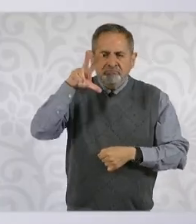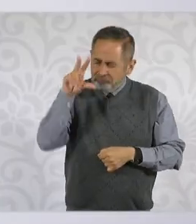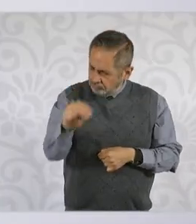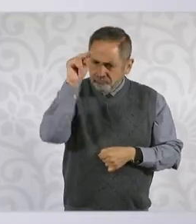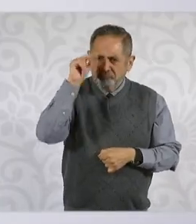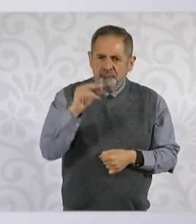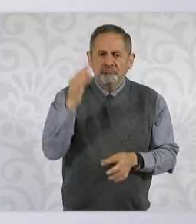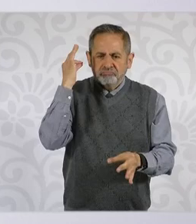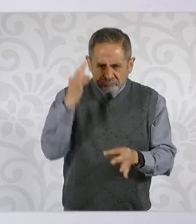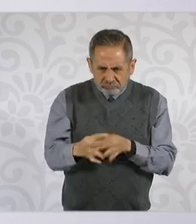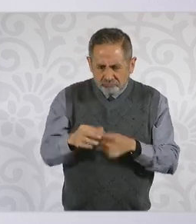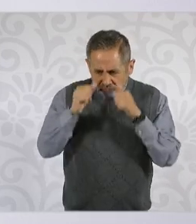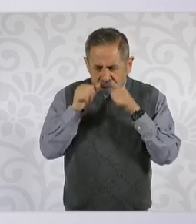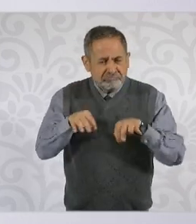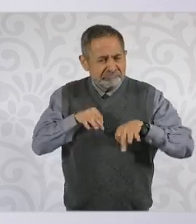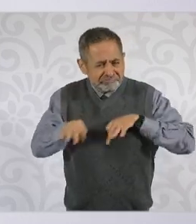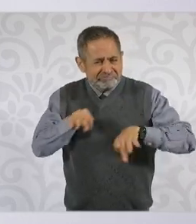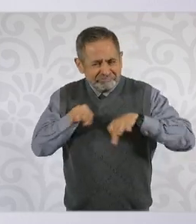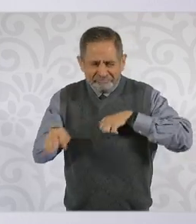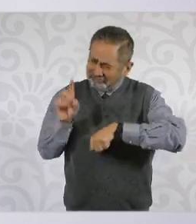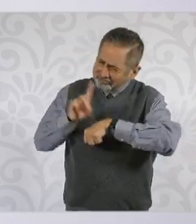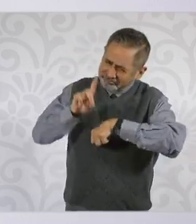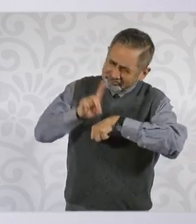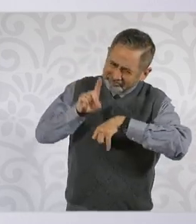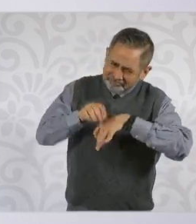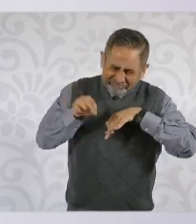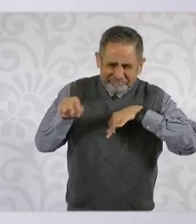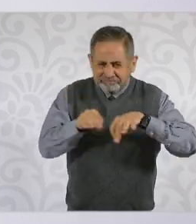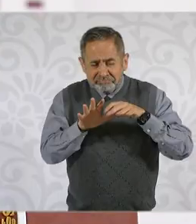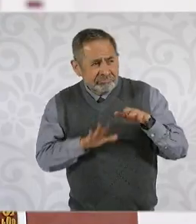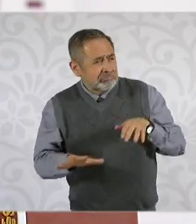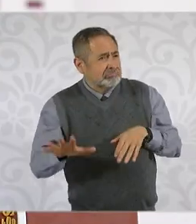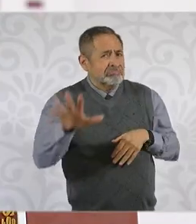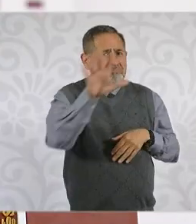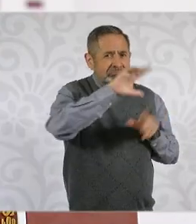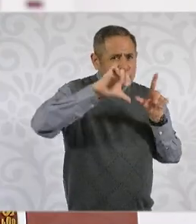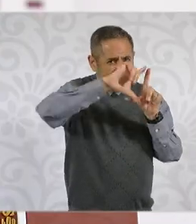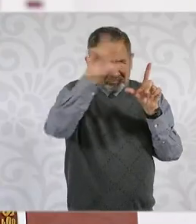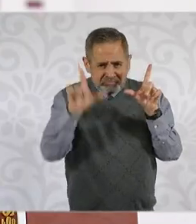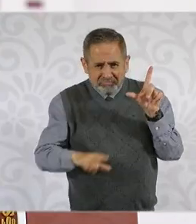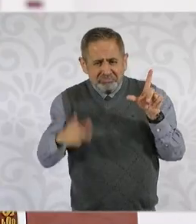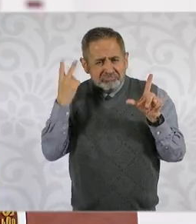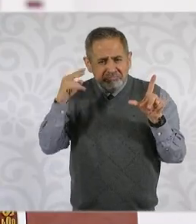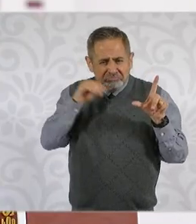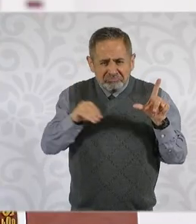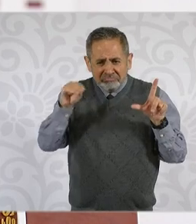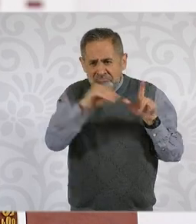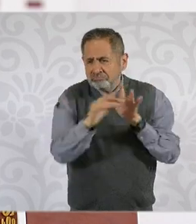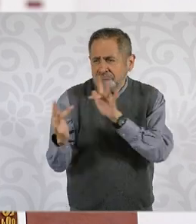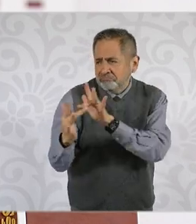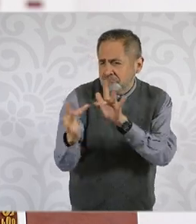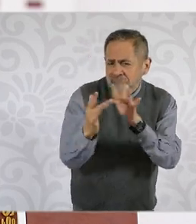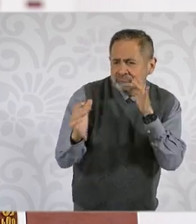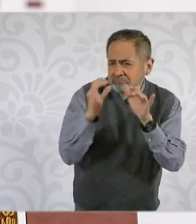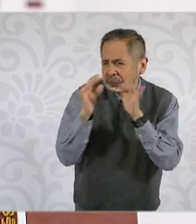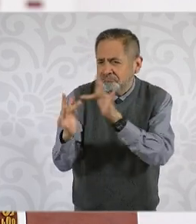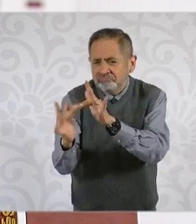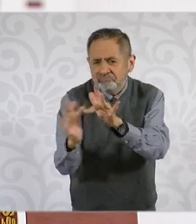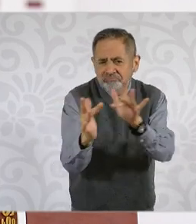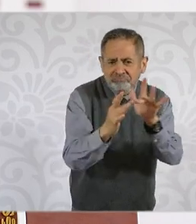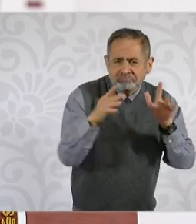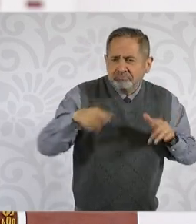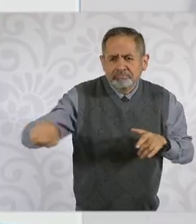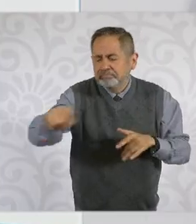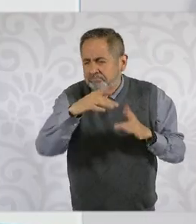vamos a trabajar todos los días, vamos a seguir en territorio, vamos a seguir en comunicación con la gente y vamos a